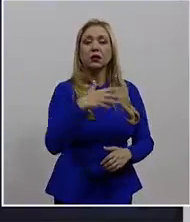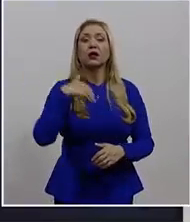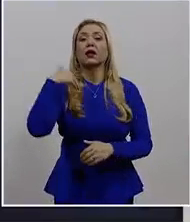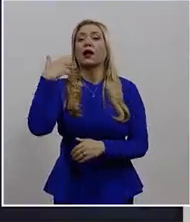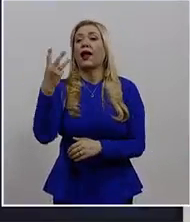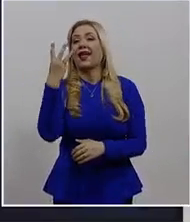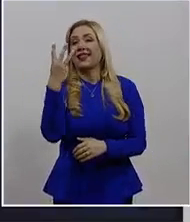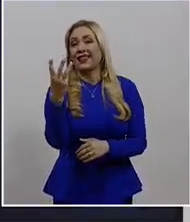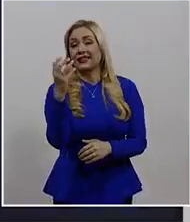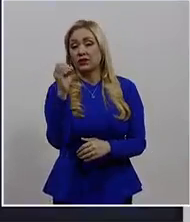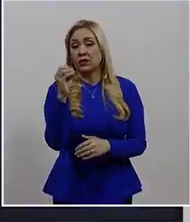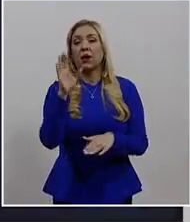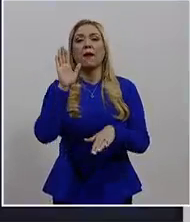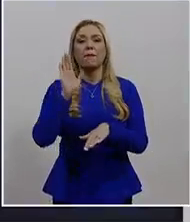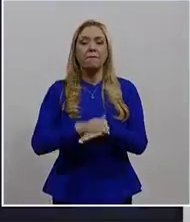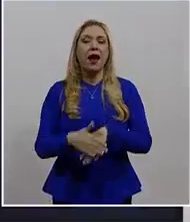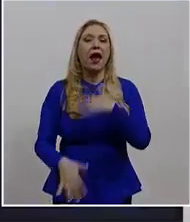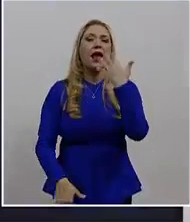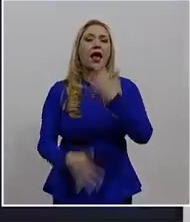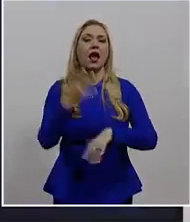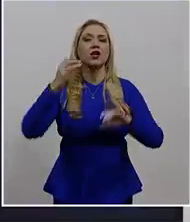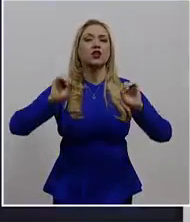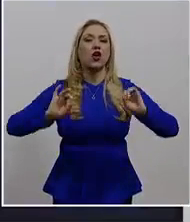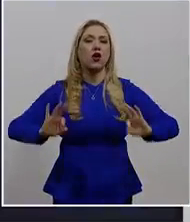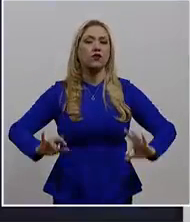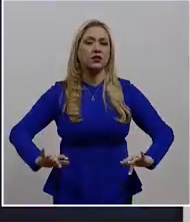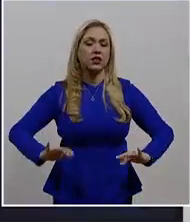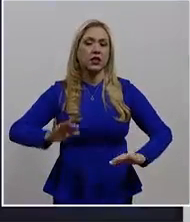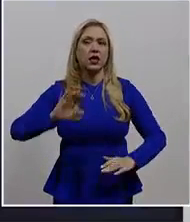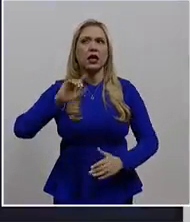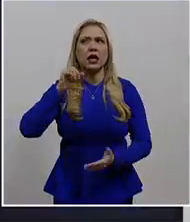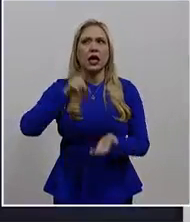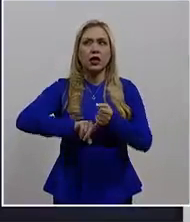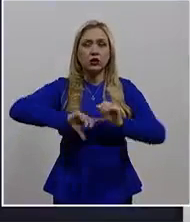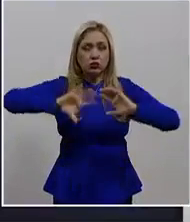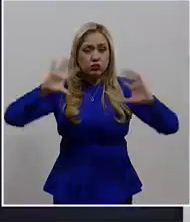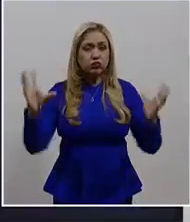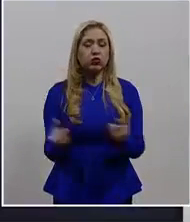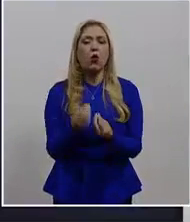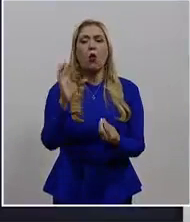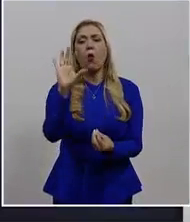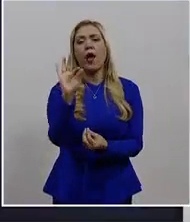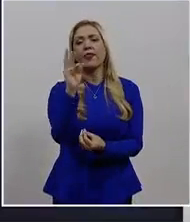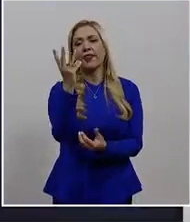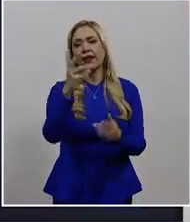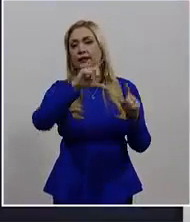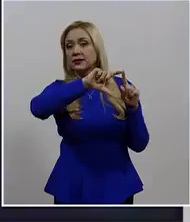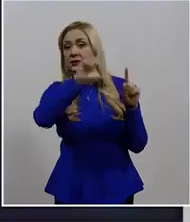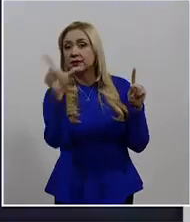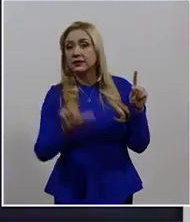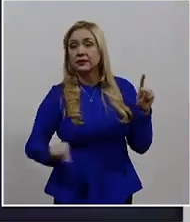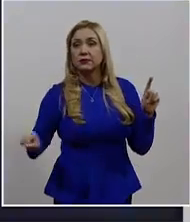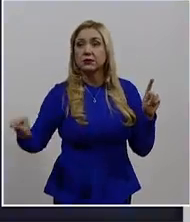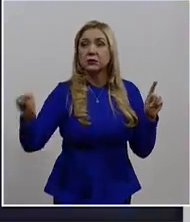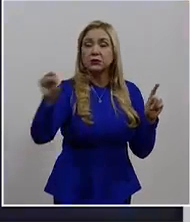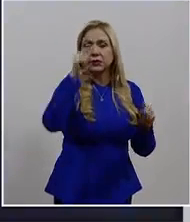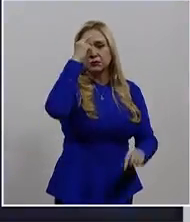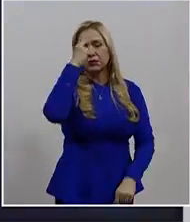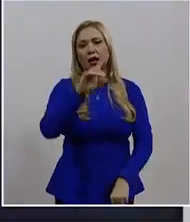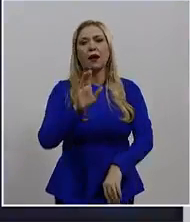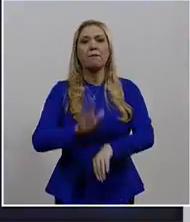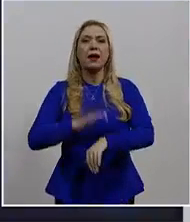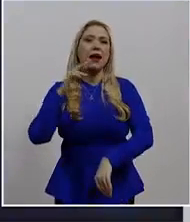15 oficinas más para un total de 43 en todo el país. Un aumento en la tramitación de